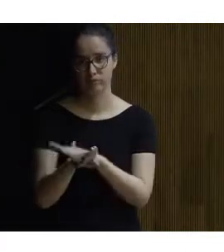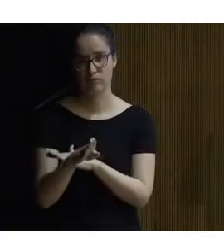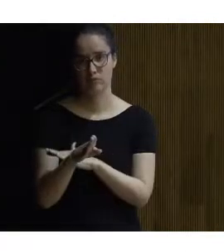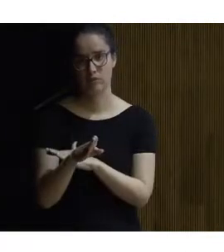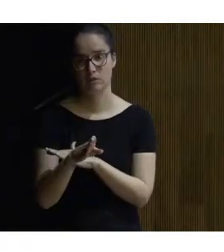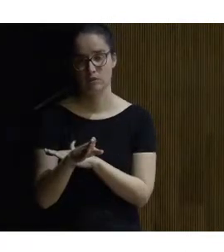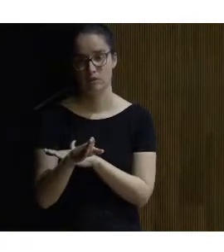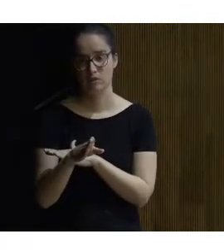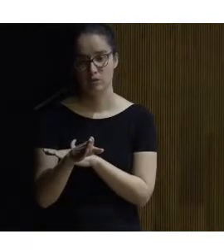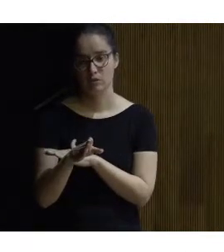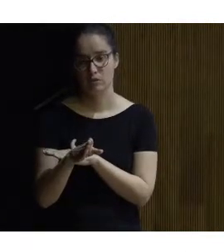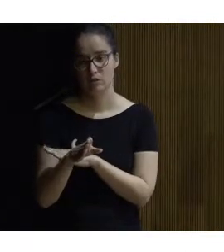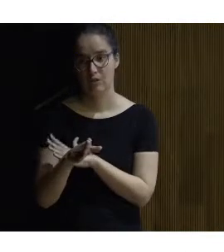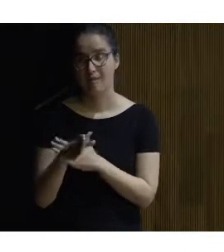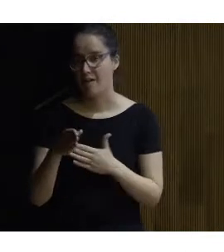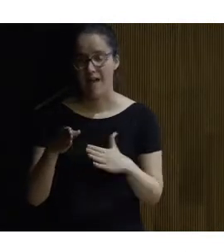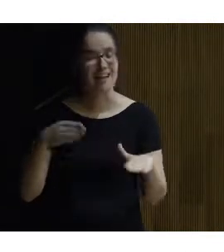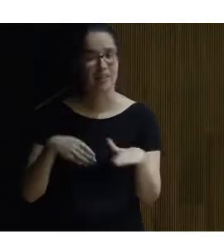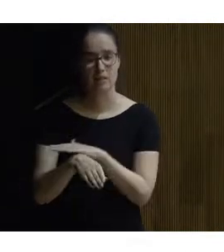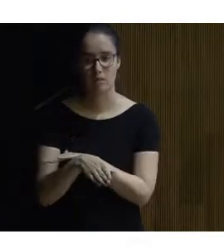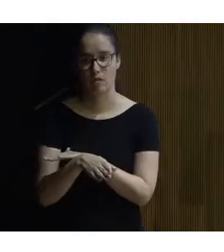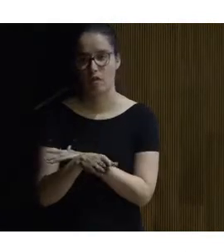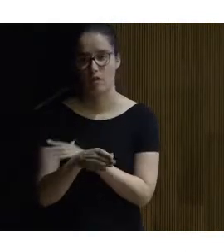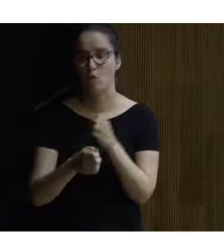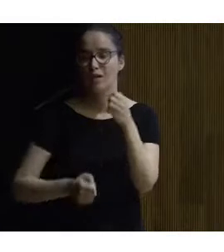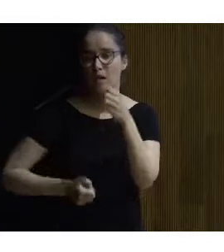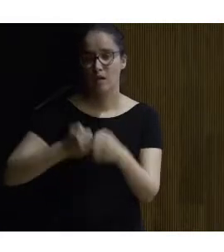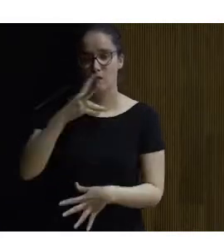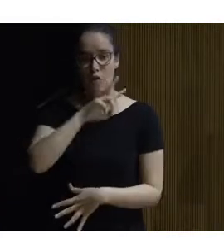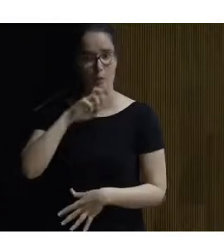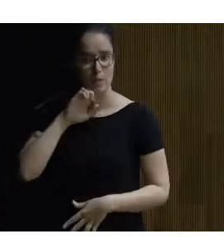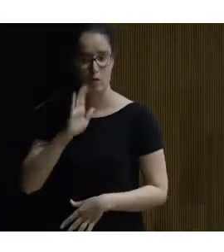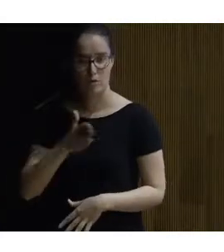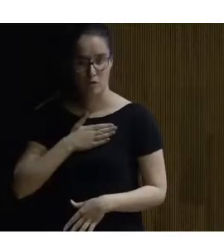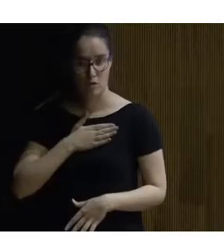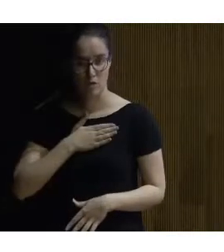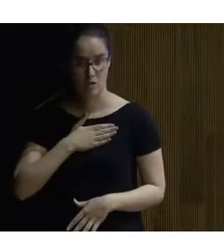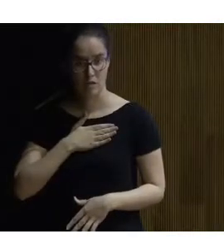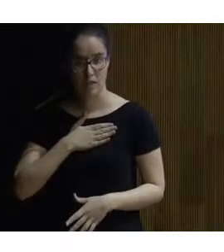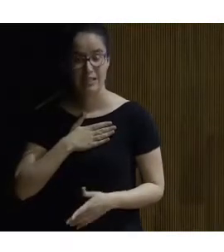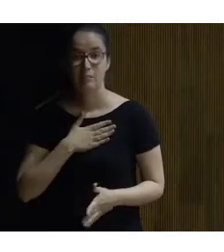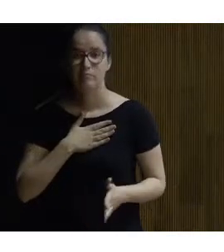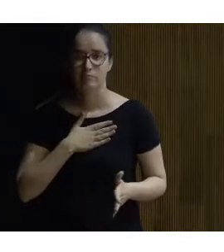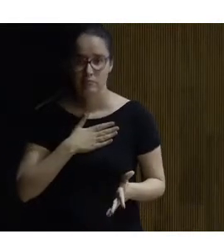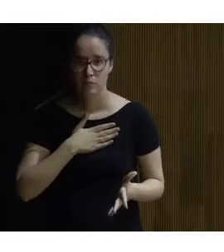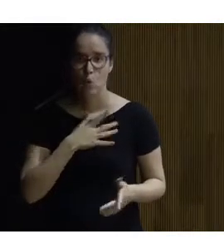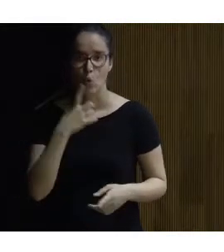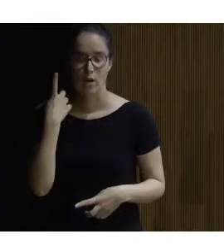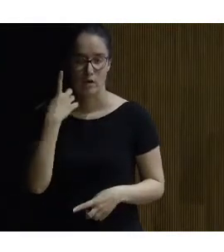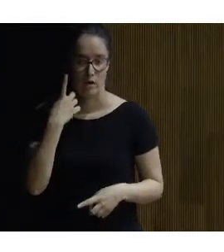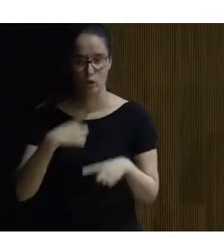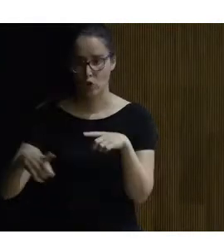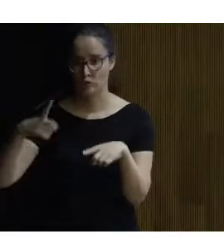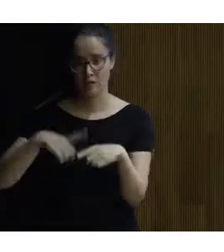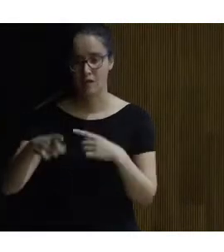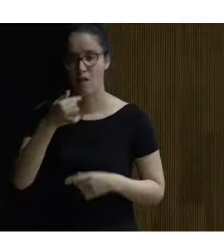en la en la accesibilidad a un edificio con valor patrimonial y en este sentido una de las primeras